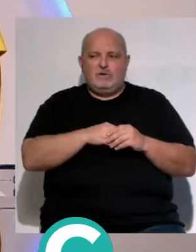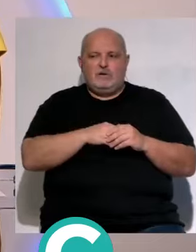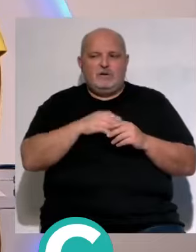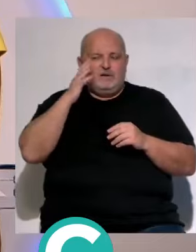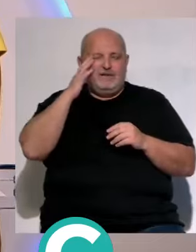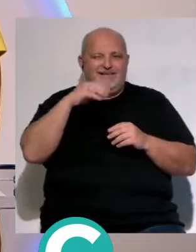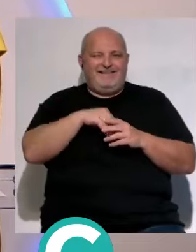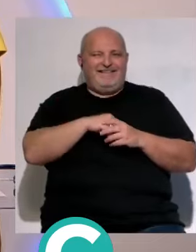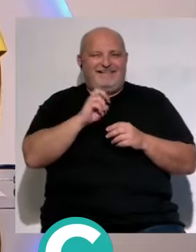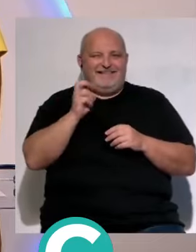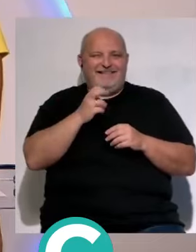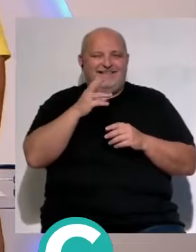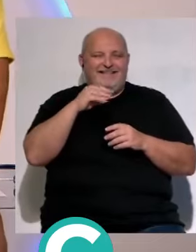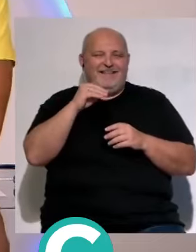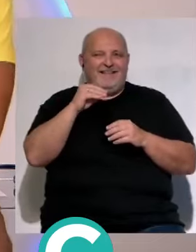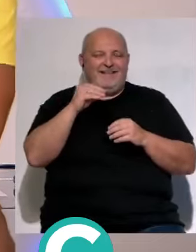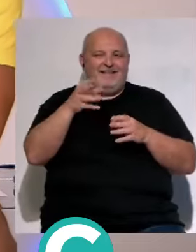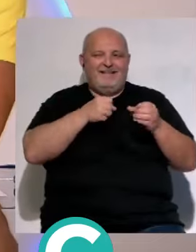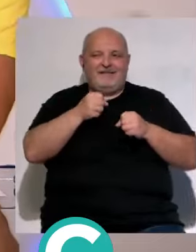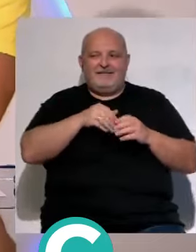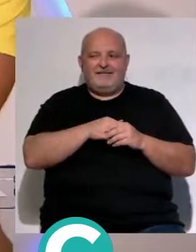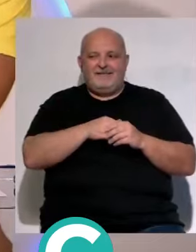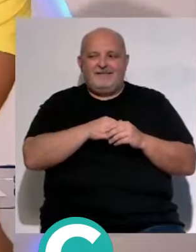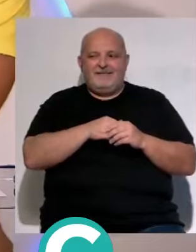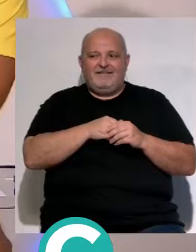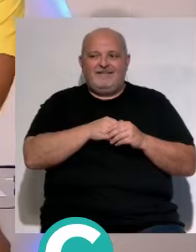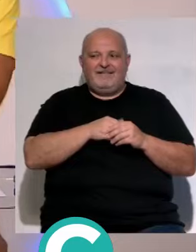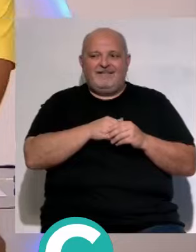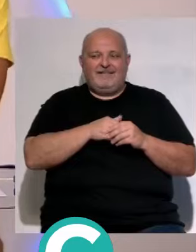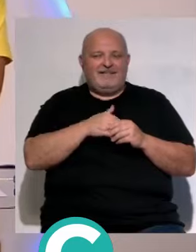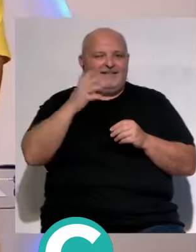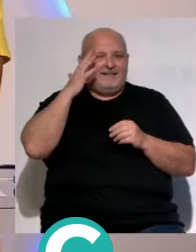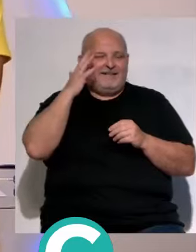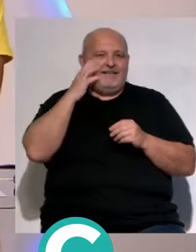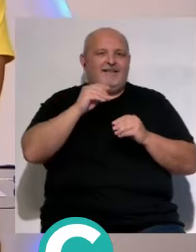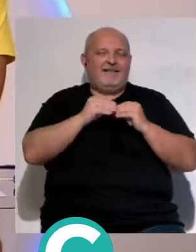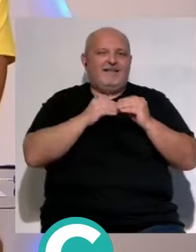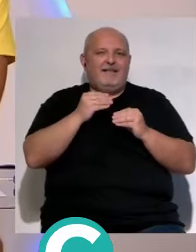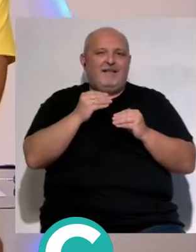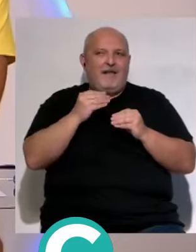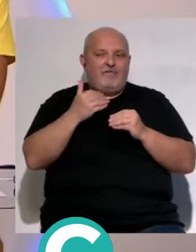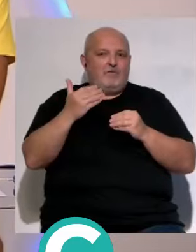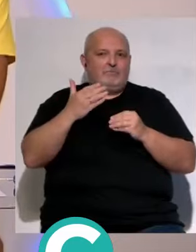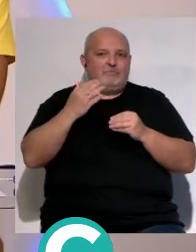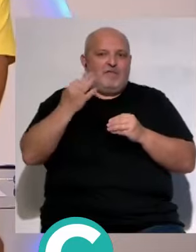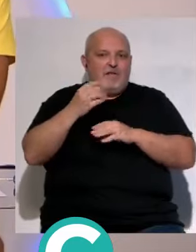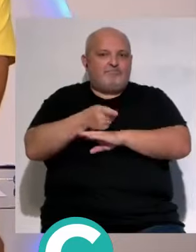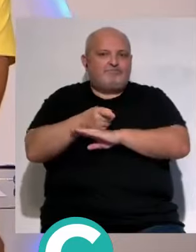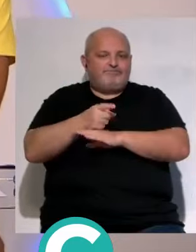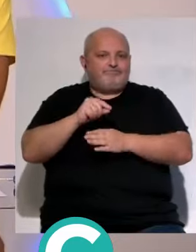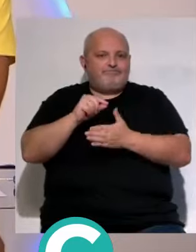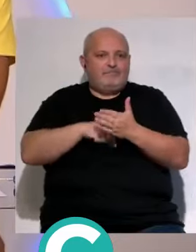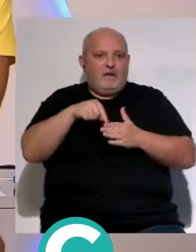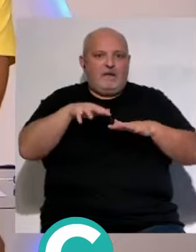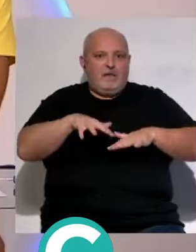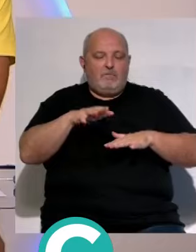imagínate que nos lo hubiéramos tenido Ususu sí pero imagínate que nos lo hubiéramos tenido que comer tú dices encima de